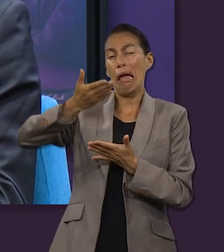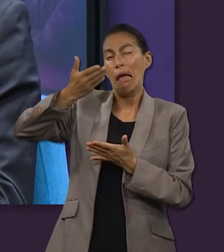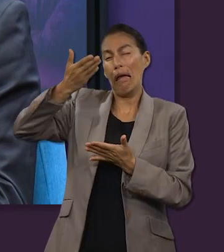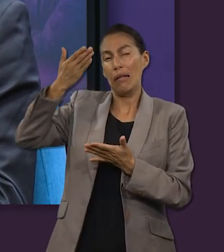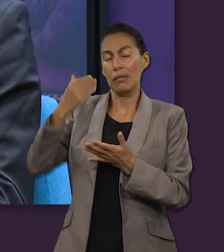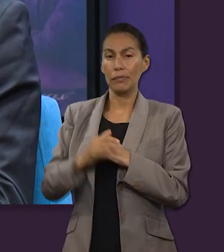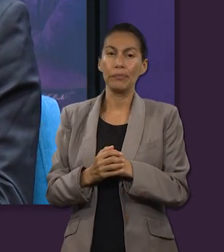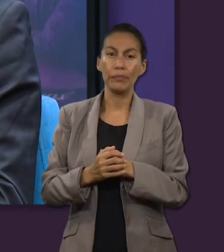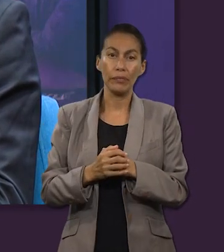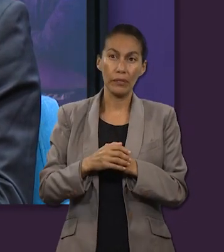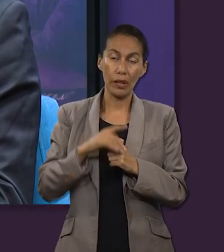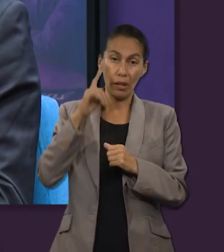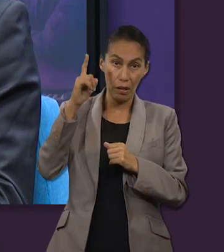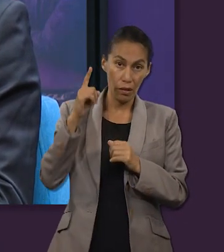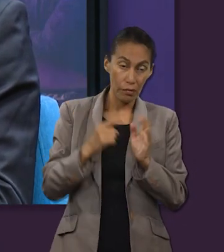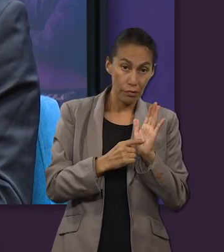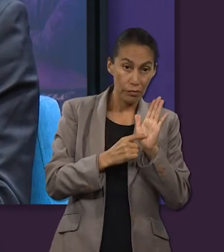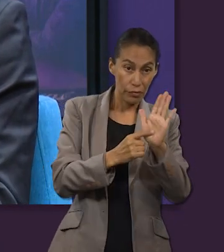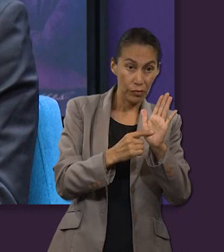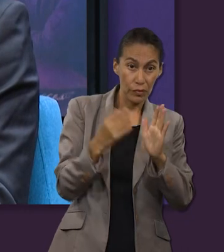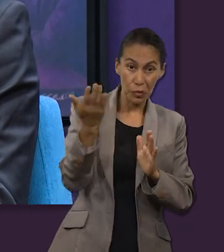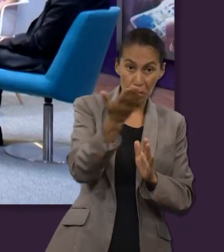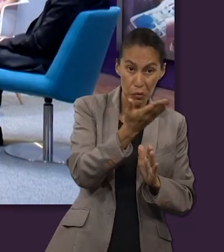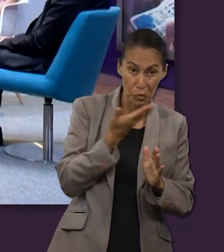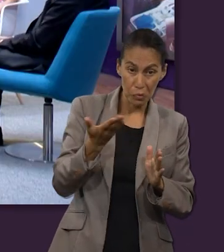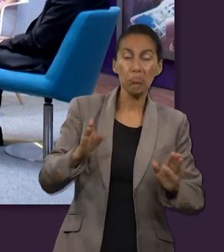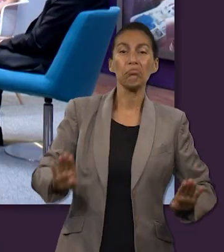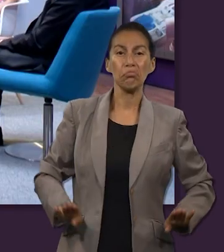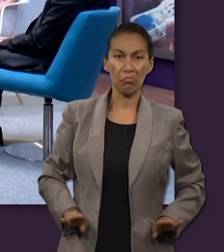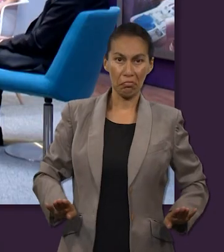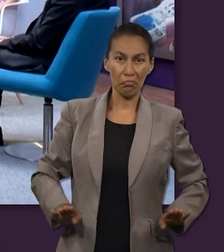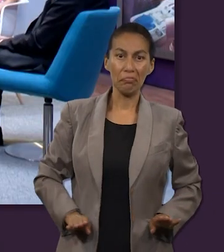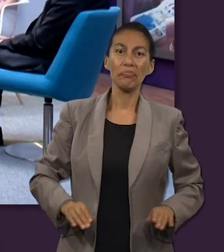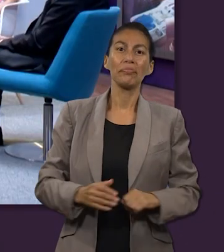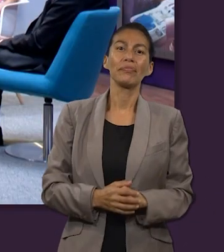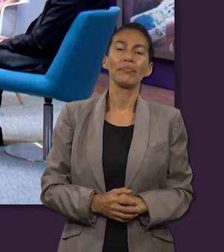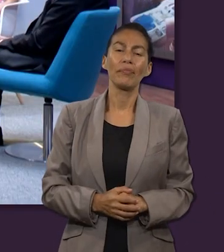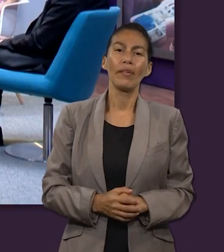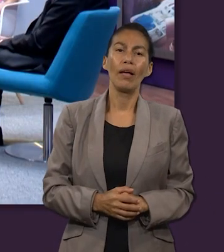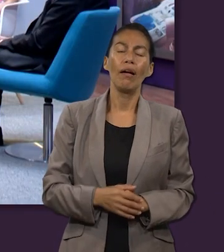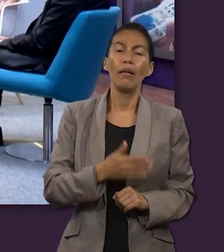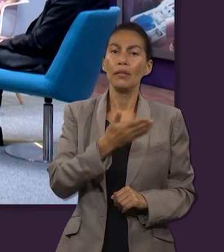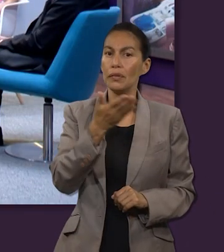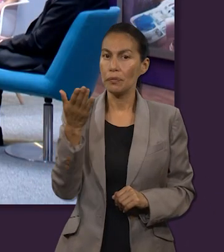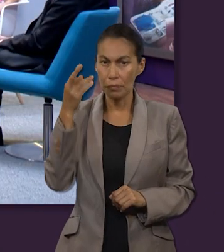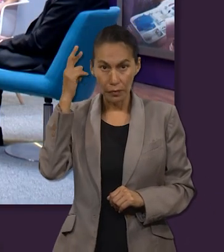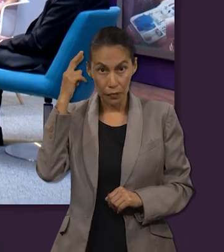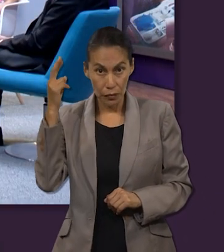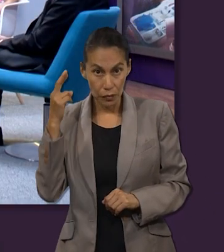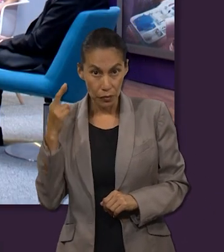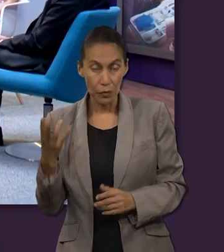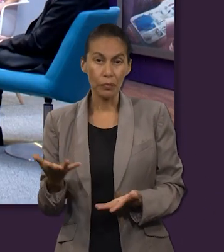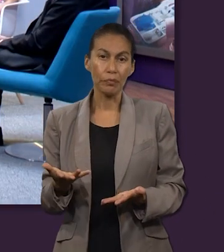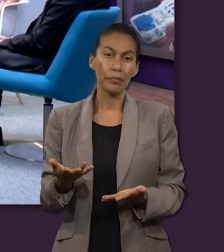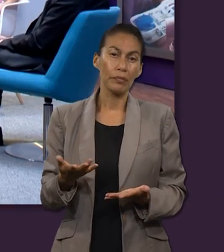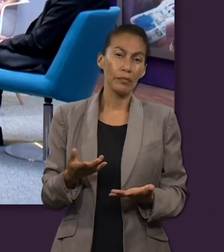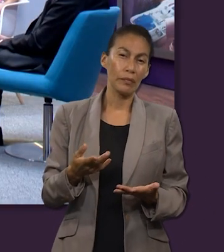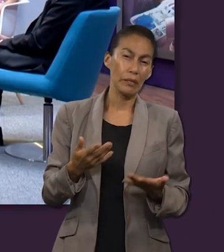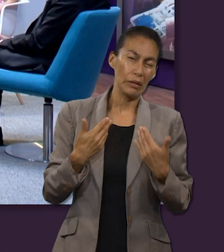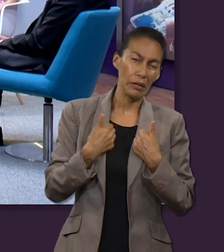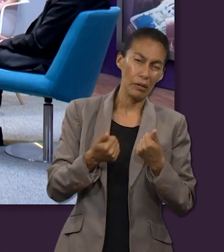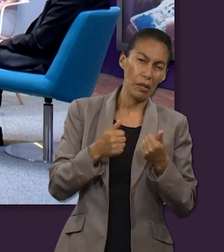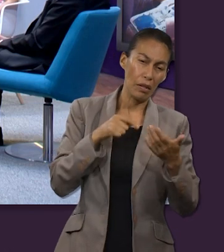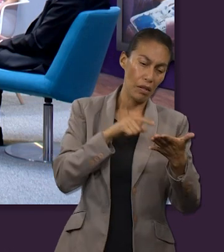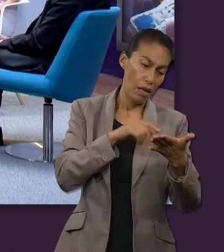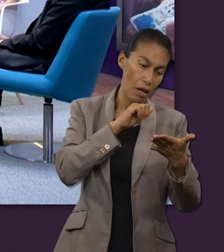últimos tiempos en beneficio de ustedes. Muchas gracias. gracias. Ruth, tomando en cuenta también